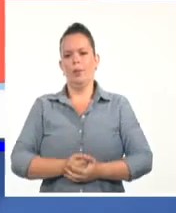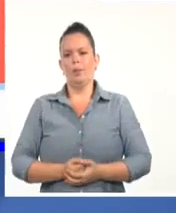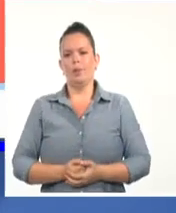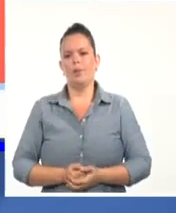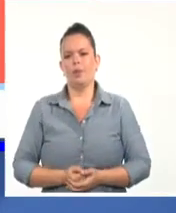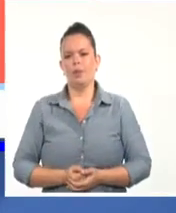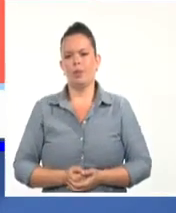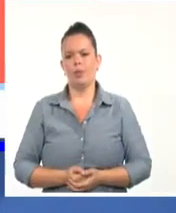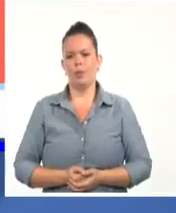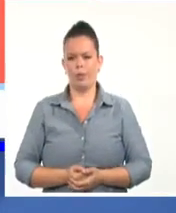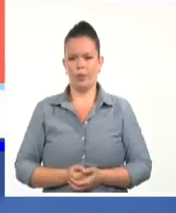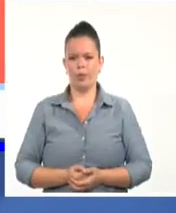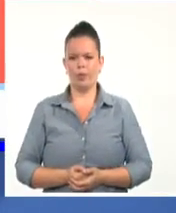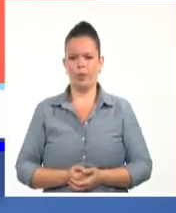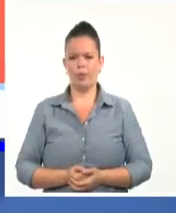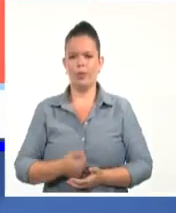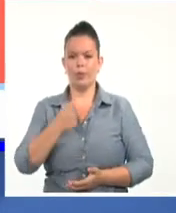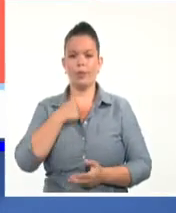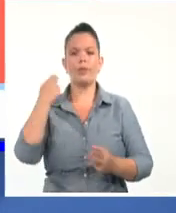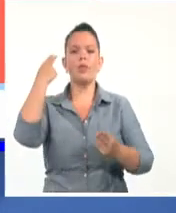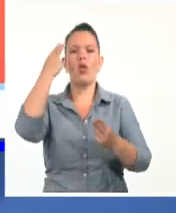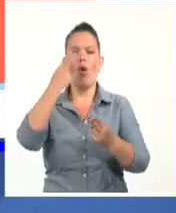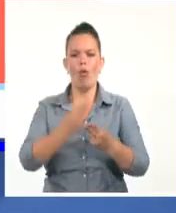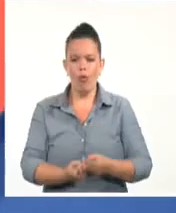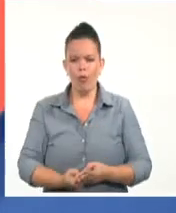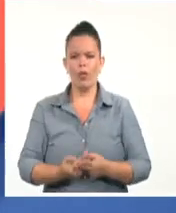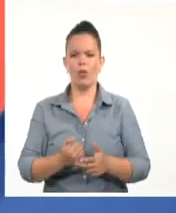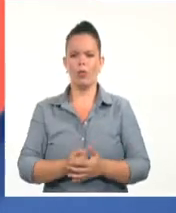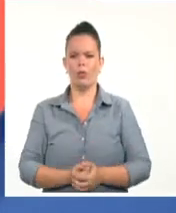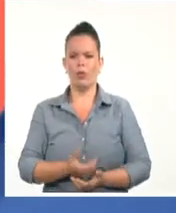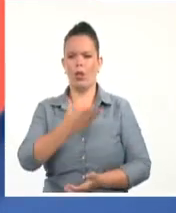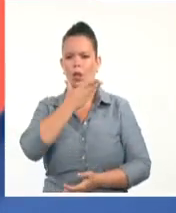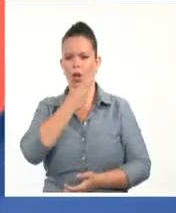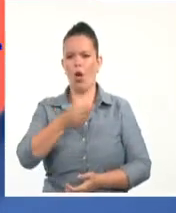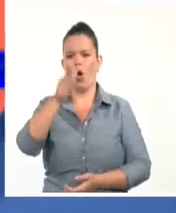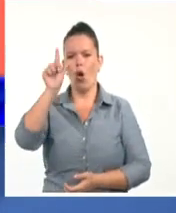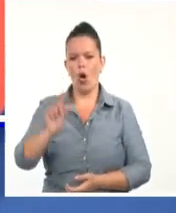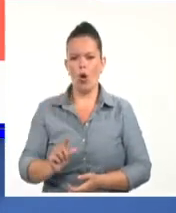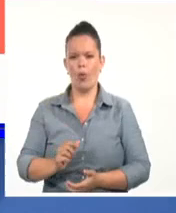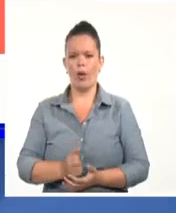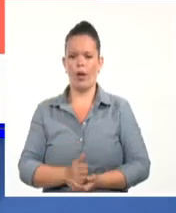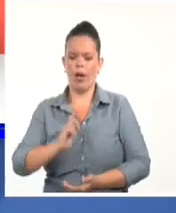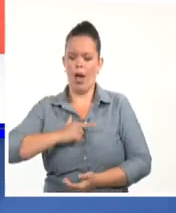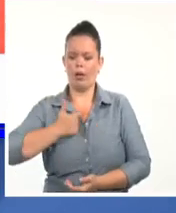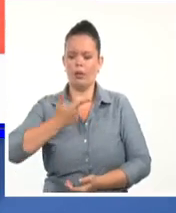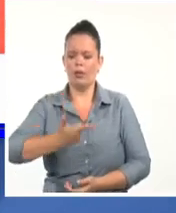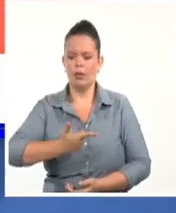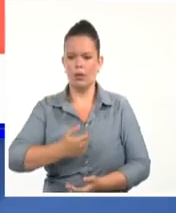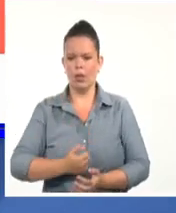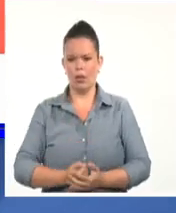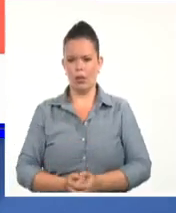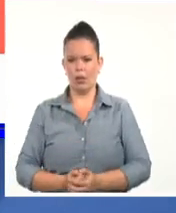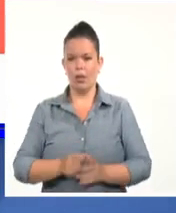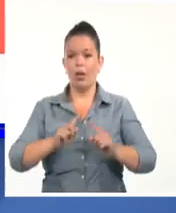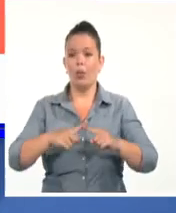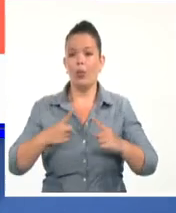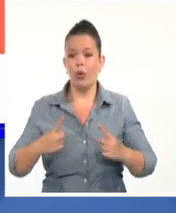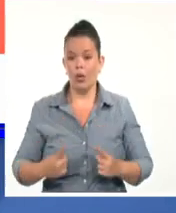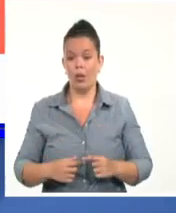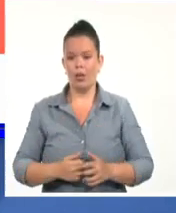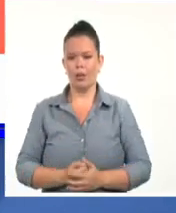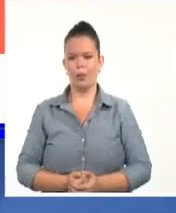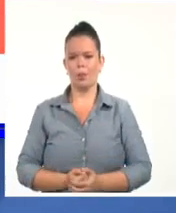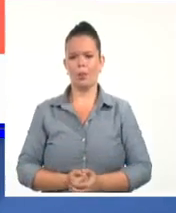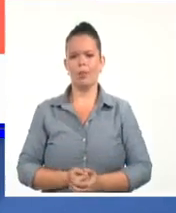confío mucho en los jóvenes creadores, confío mucho en los jóvenes artistas porque los considero siempre mucho más